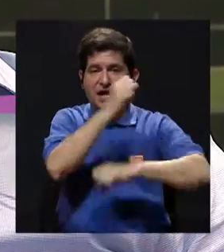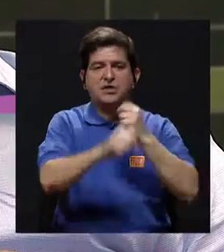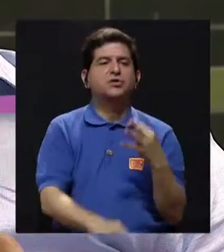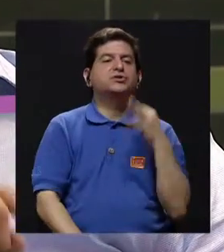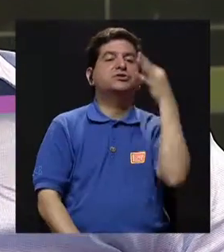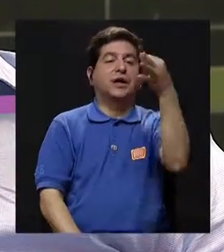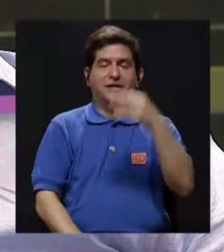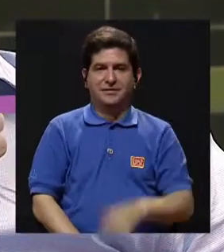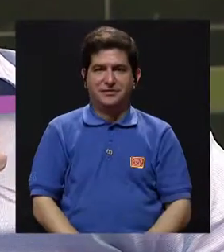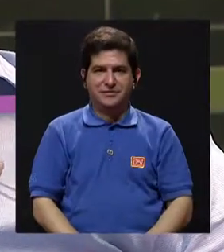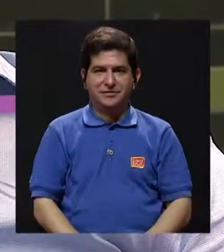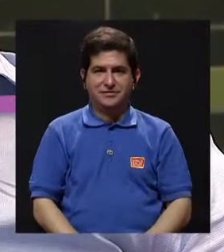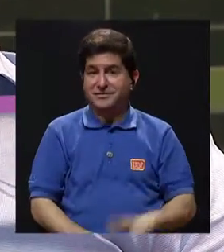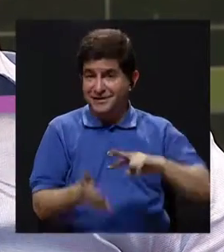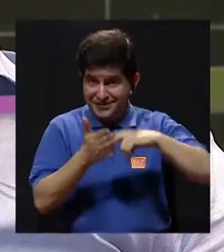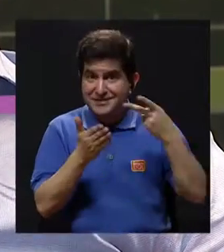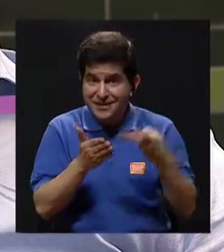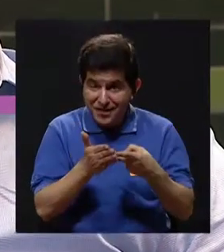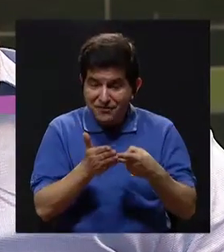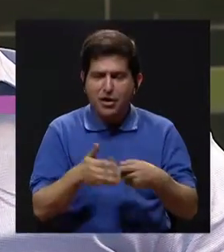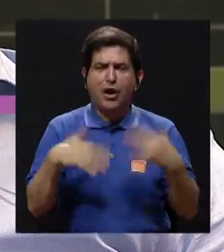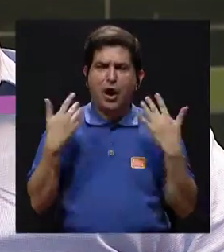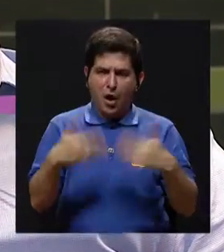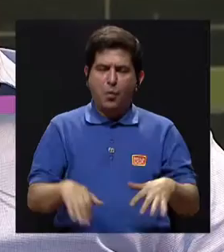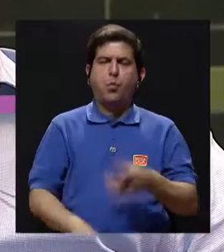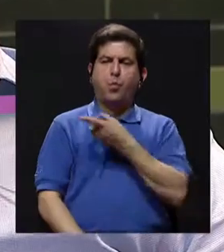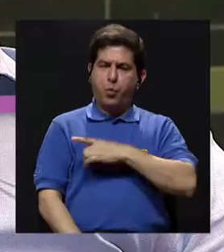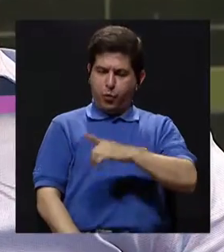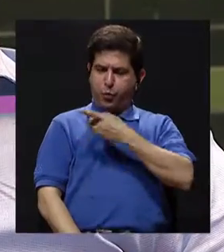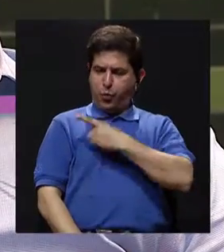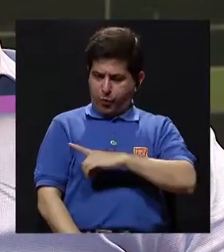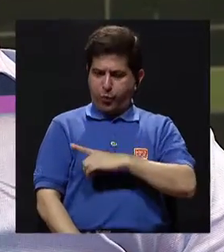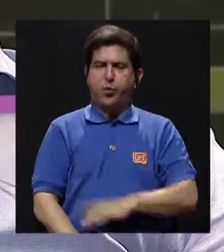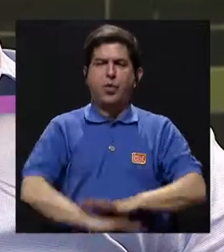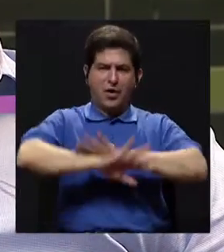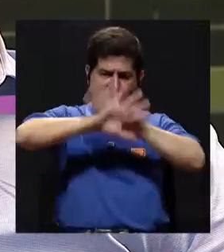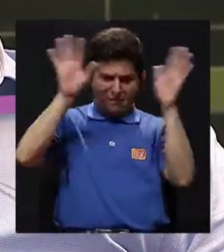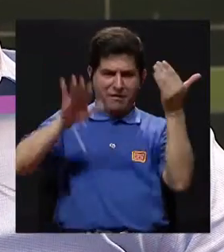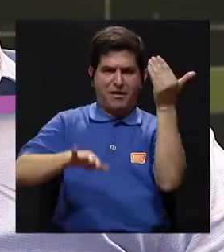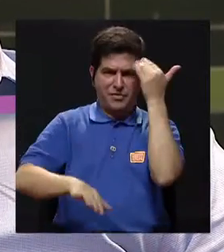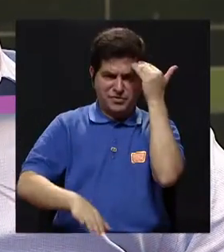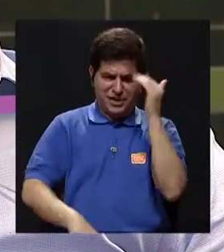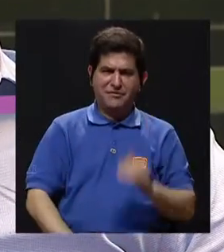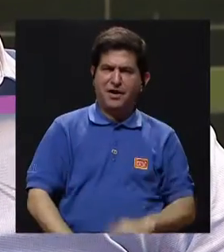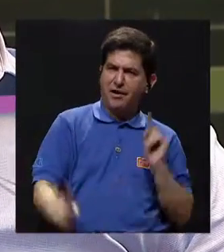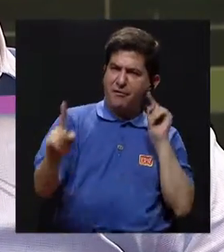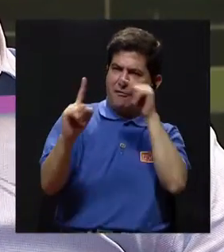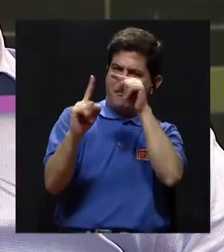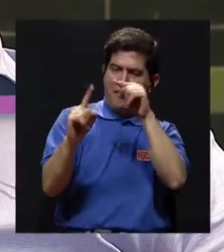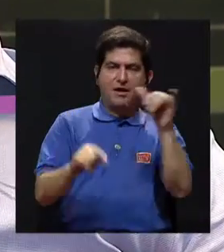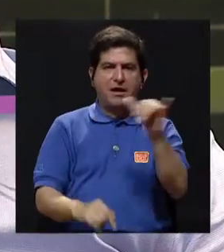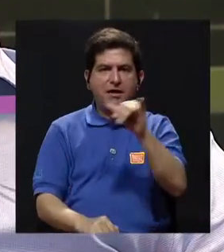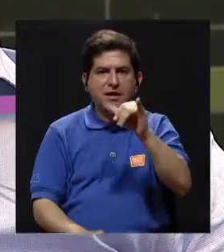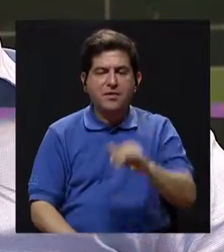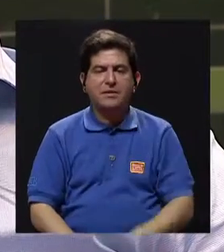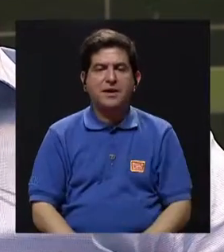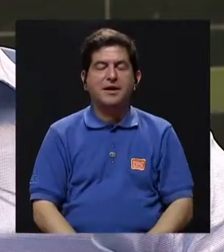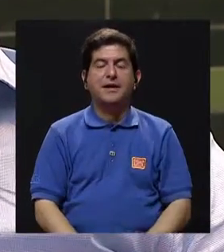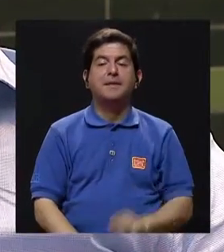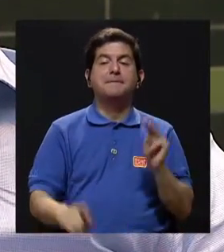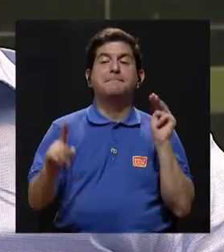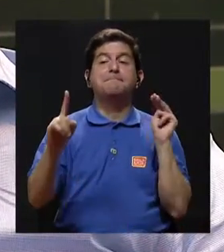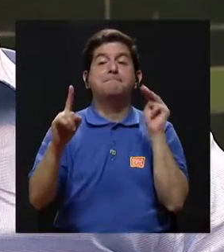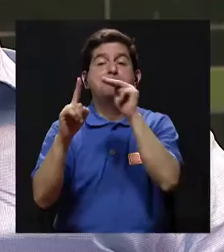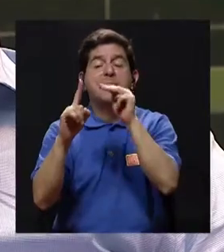años. ¿Ves? Requiere de una gran disciplina, requiere de claridad de dónde quiero llegar y requiere también de una